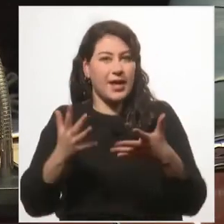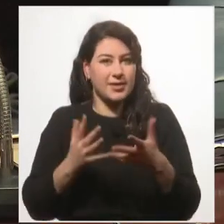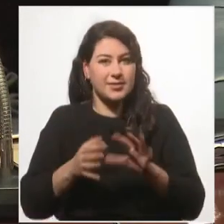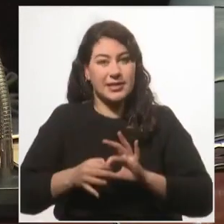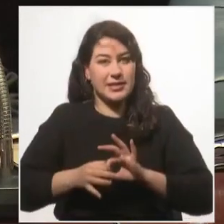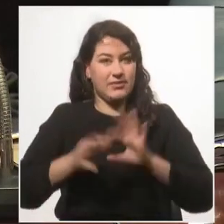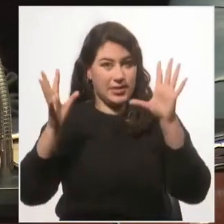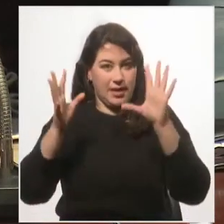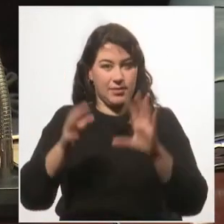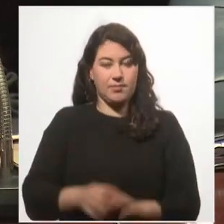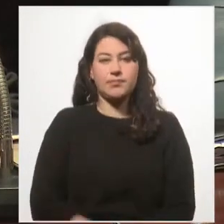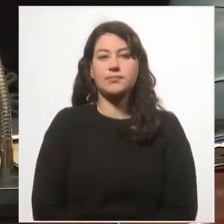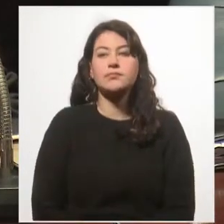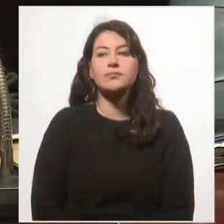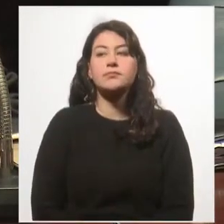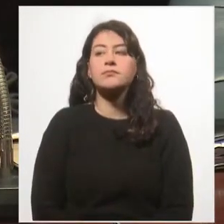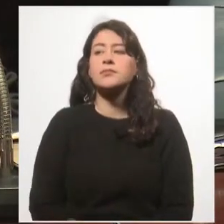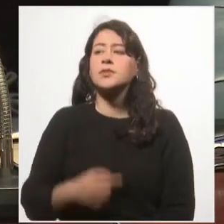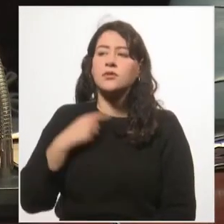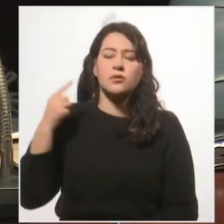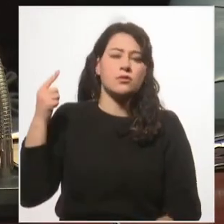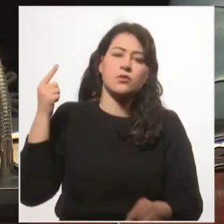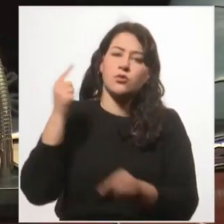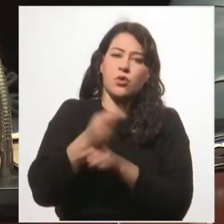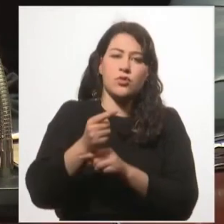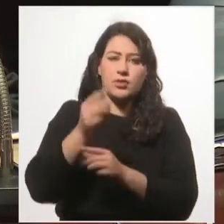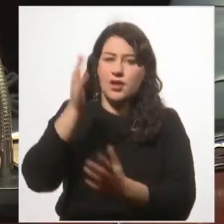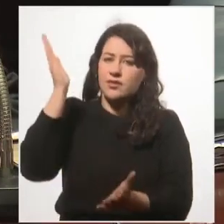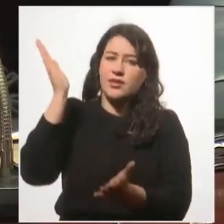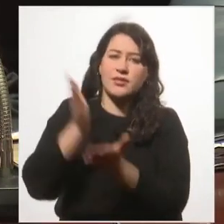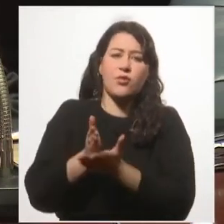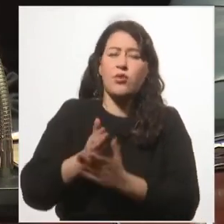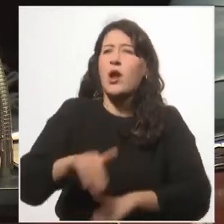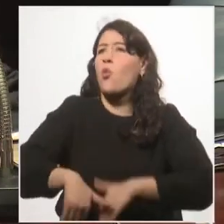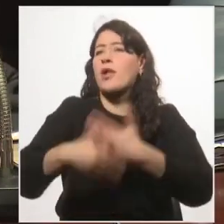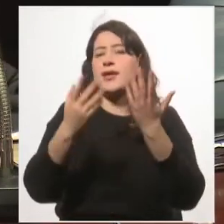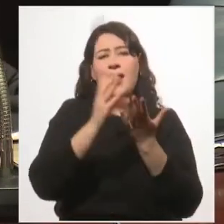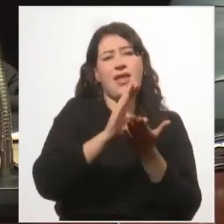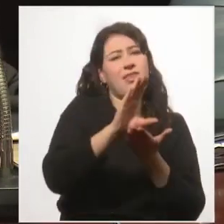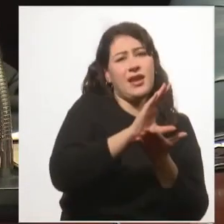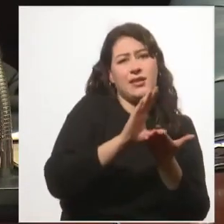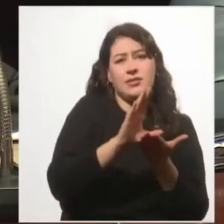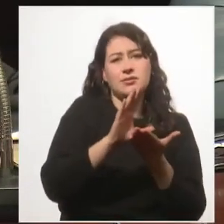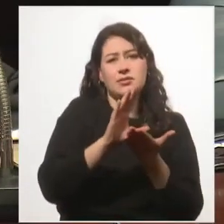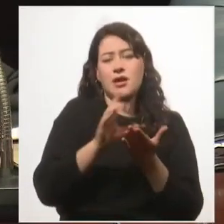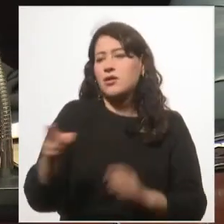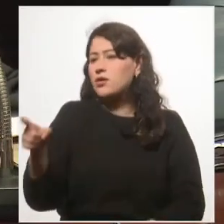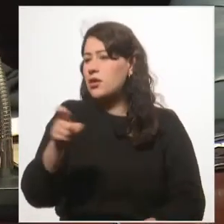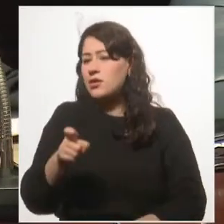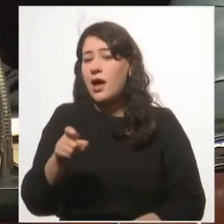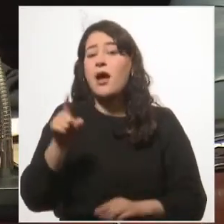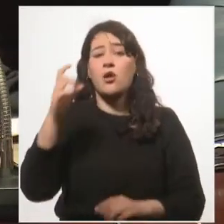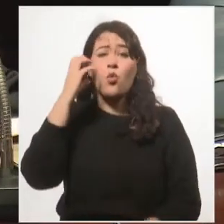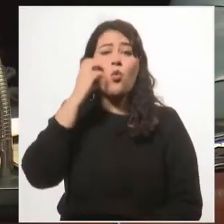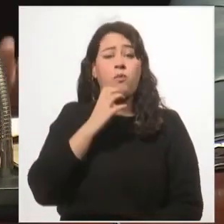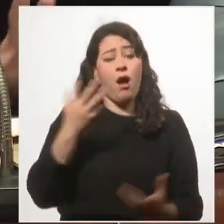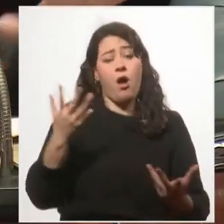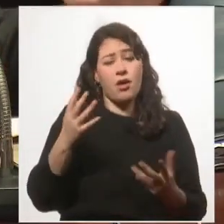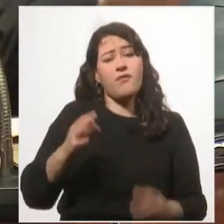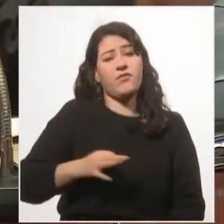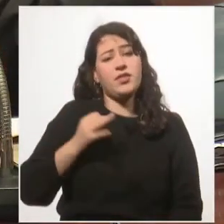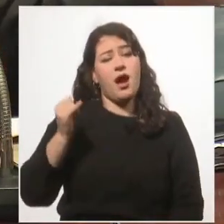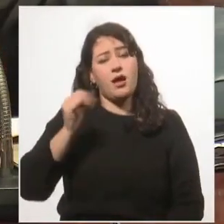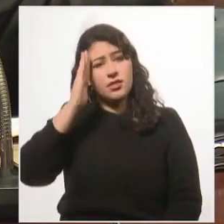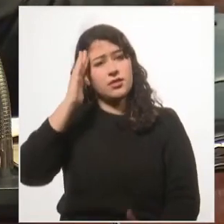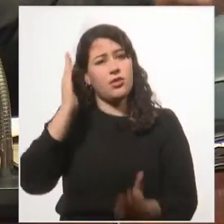repudio las dictaduras de izquierda y de derecha. Y en Cuba se vive una dictadura. Seguramente